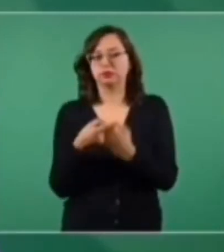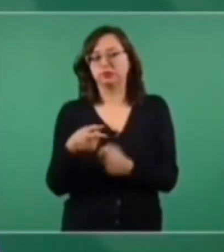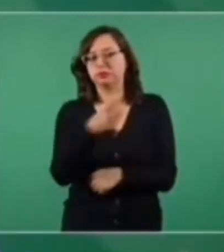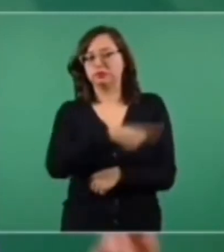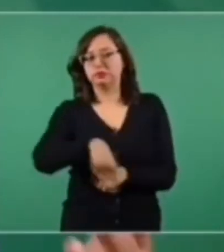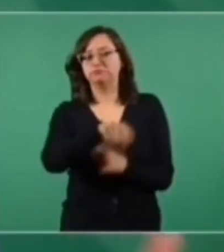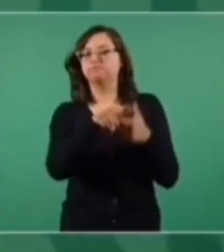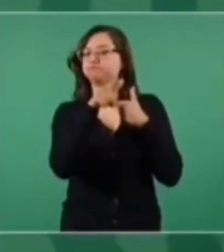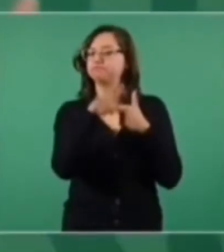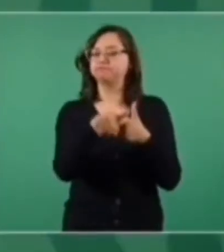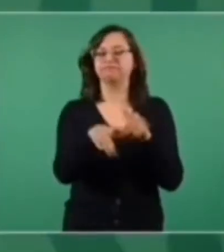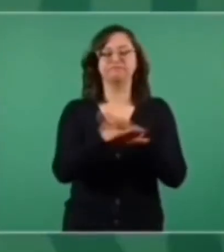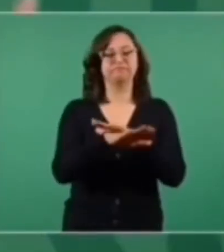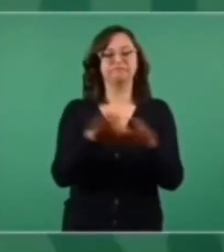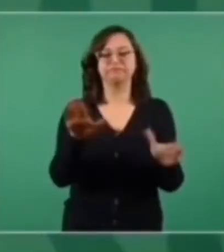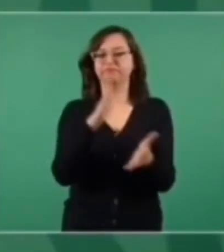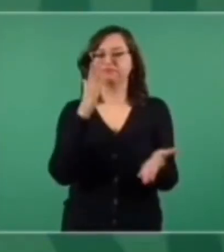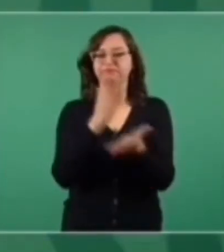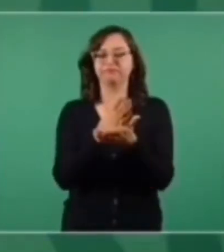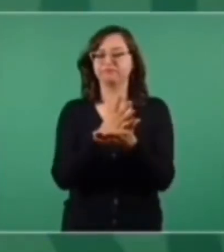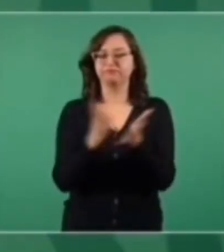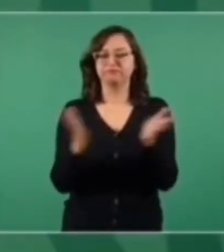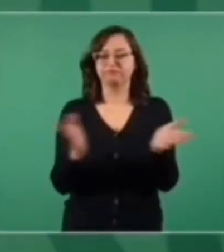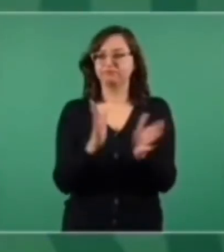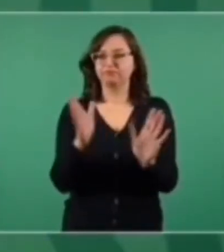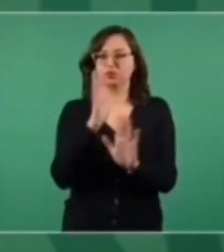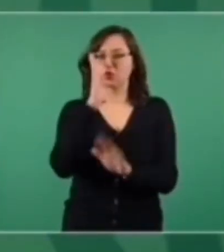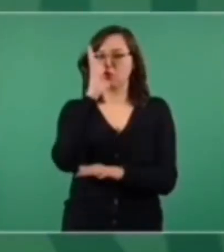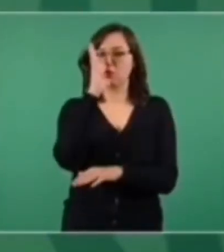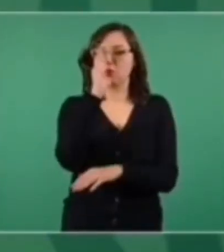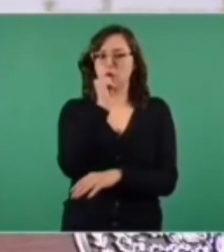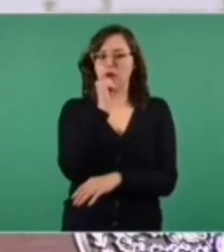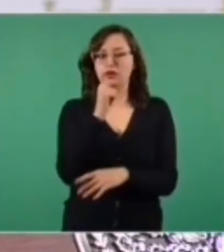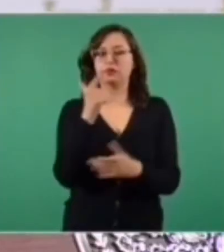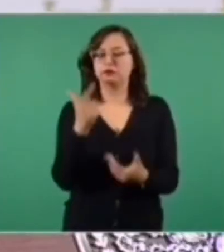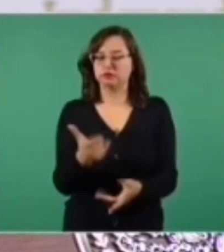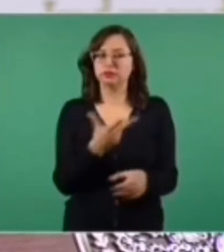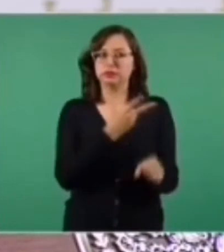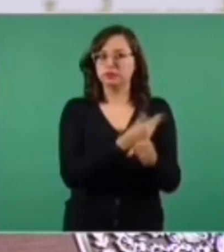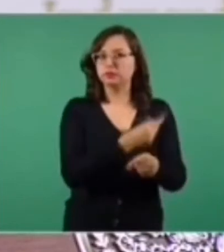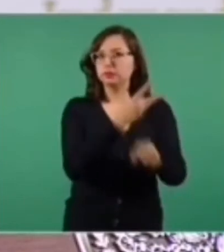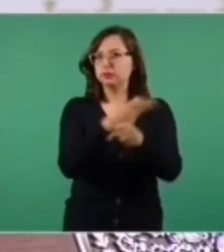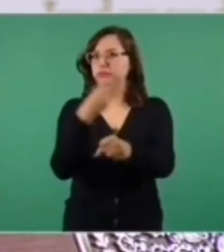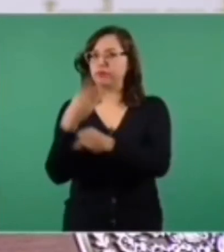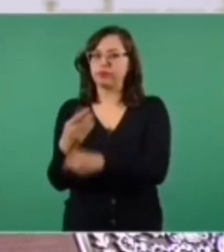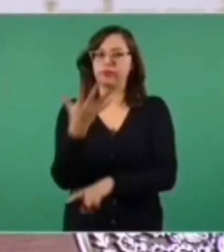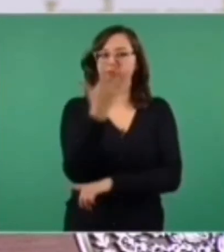que no hay ningún daño al medio ambiente, que al contrario,